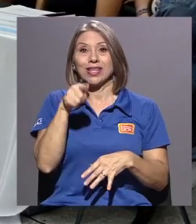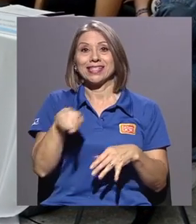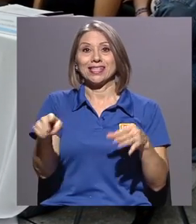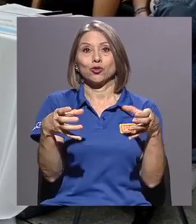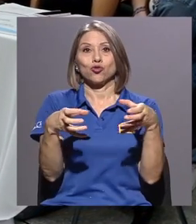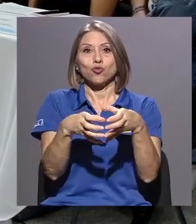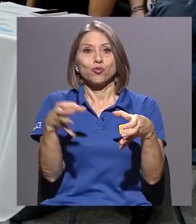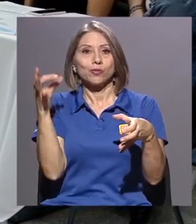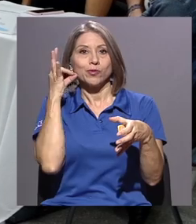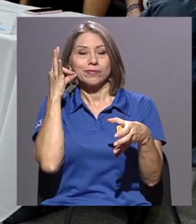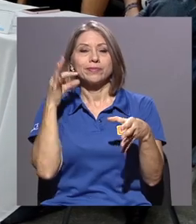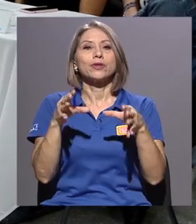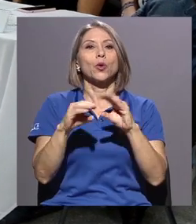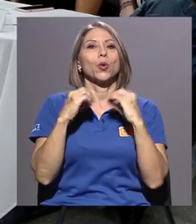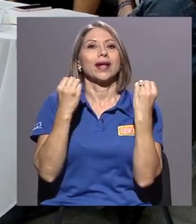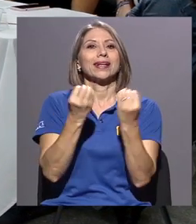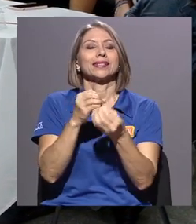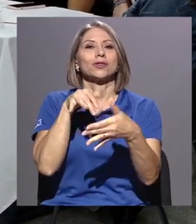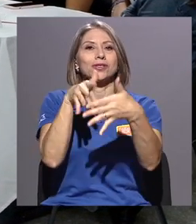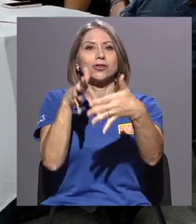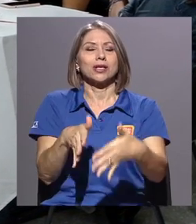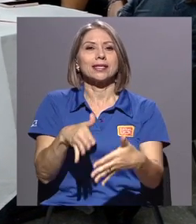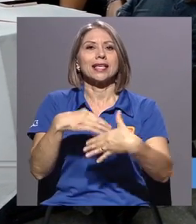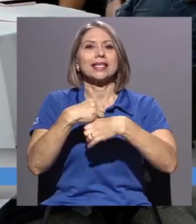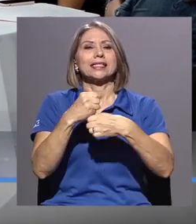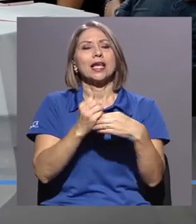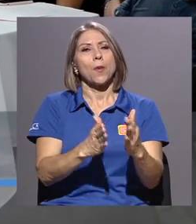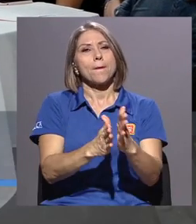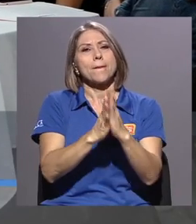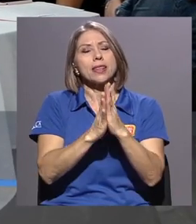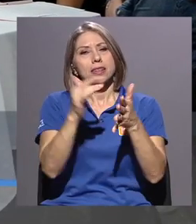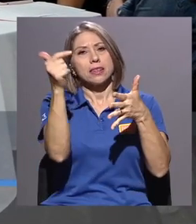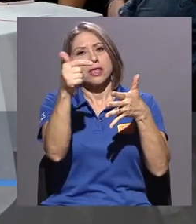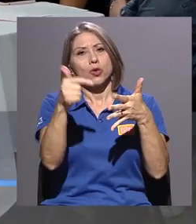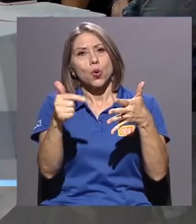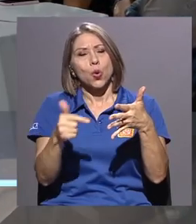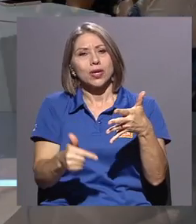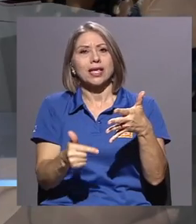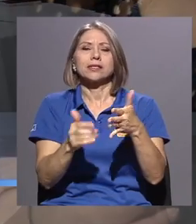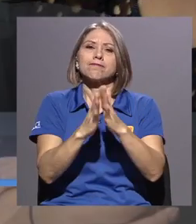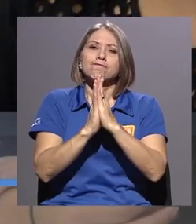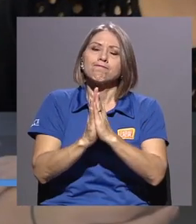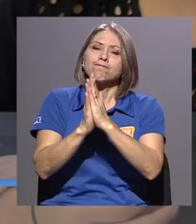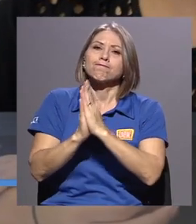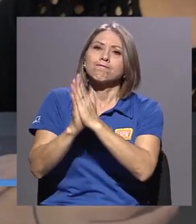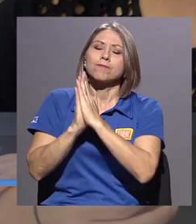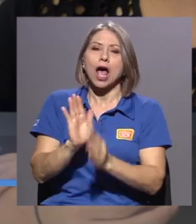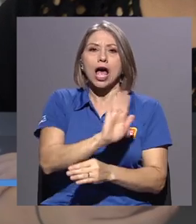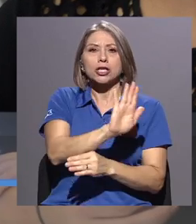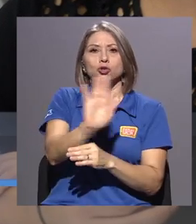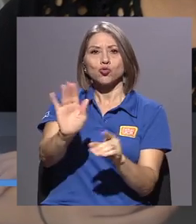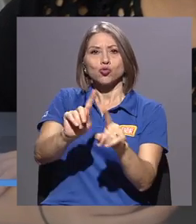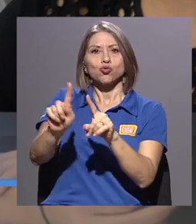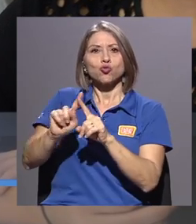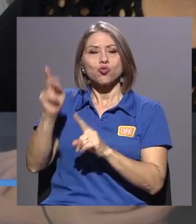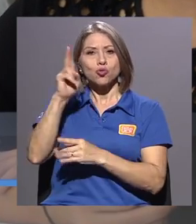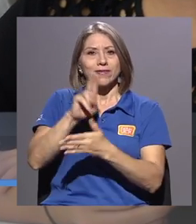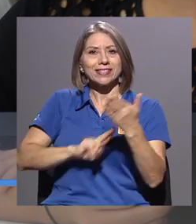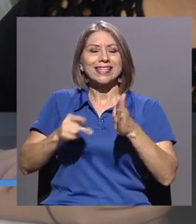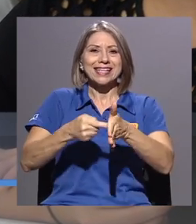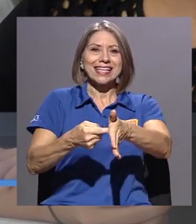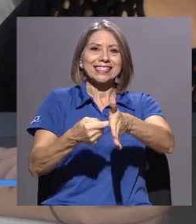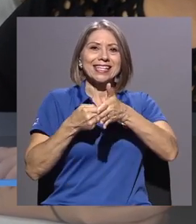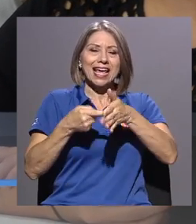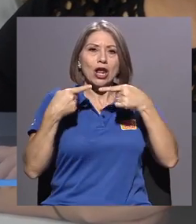organizaciones estudiantiles plantearon sus petitorias hacia sus respectivas universidades y exigieron la aplicación del